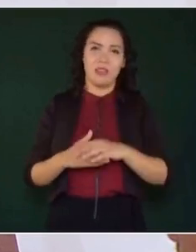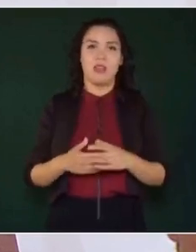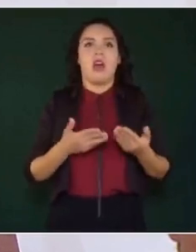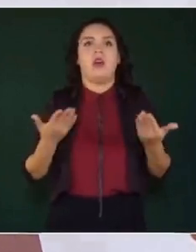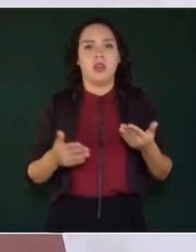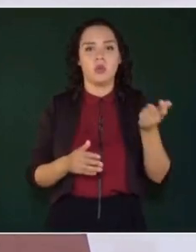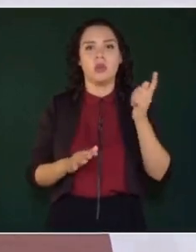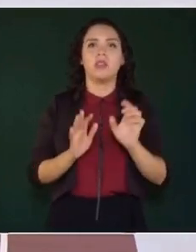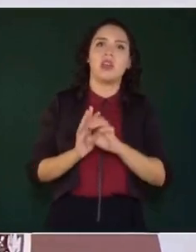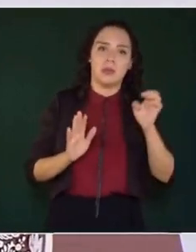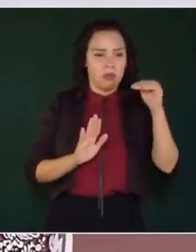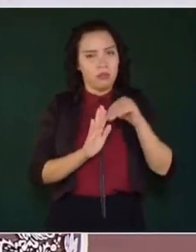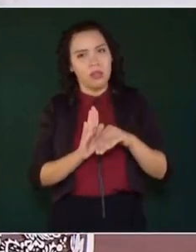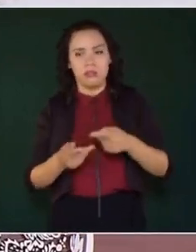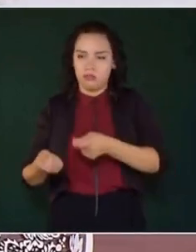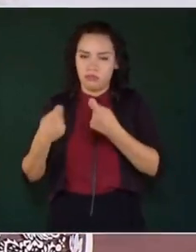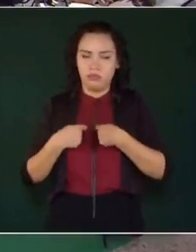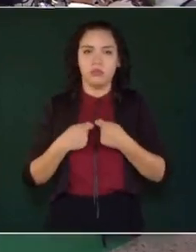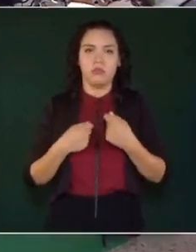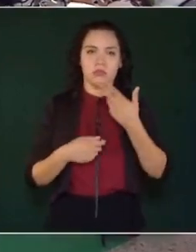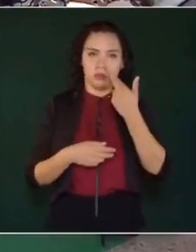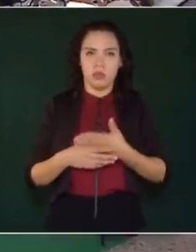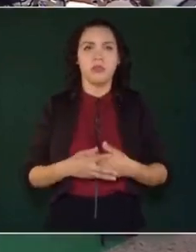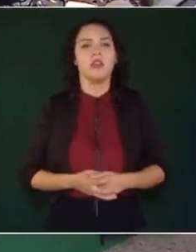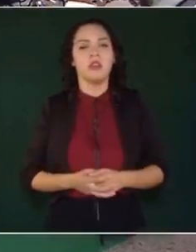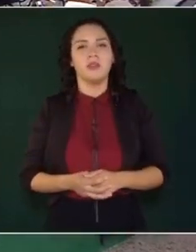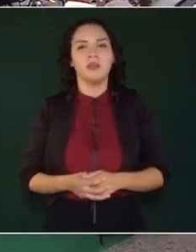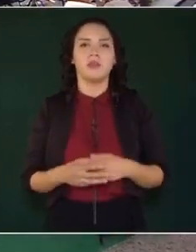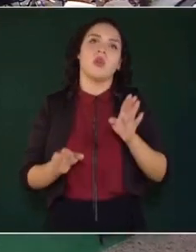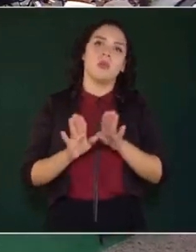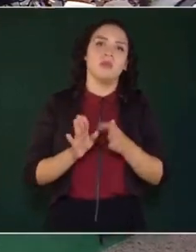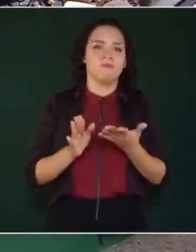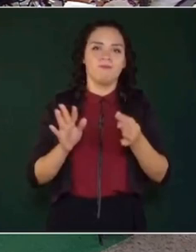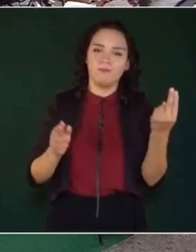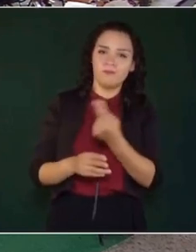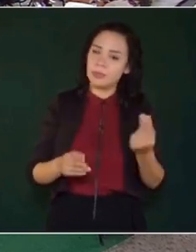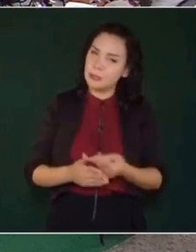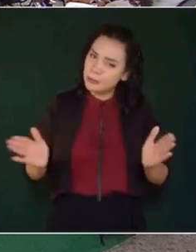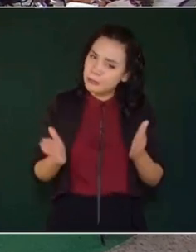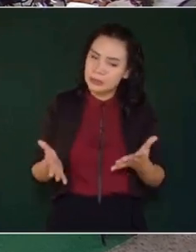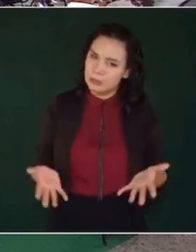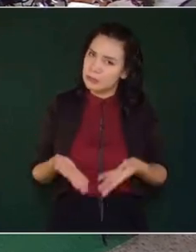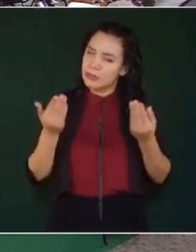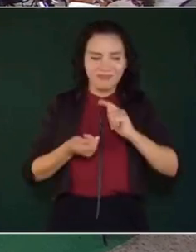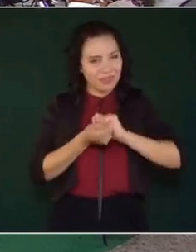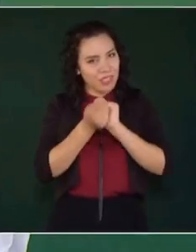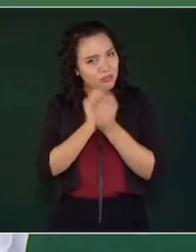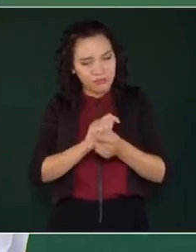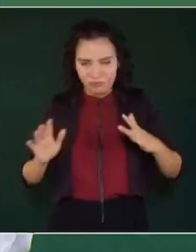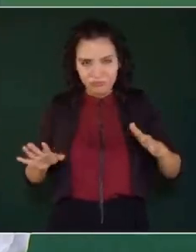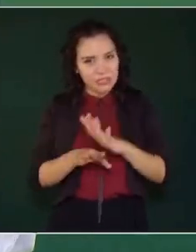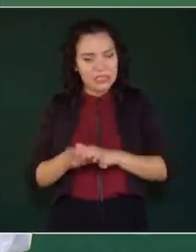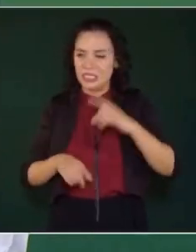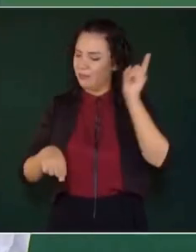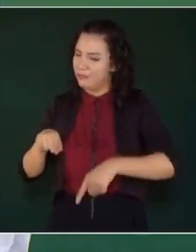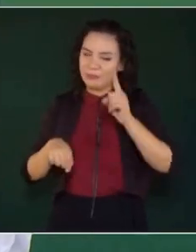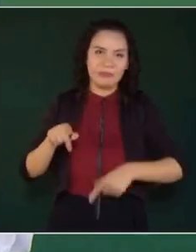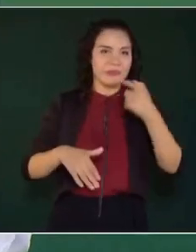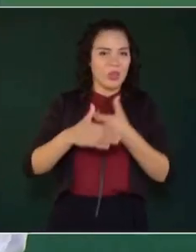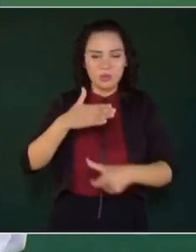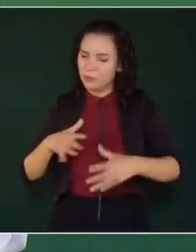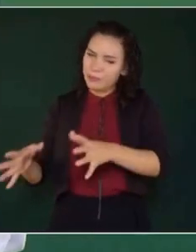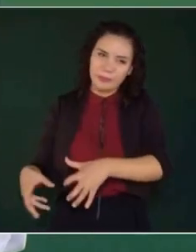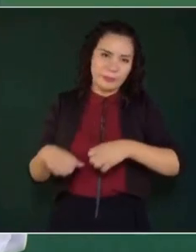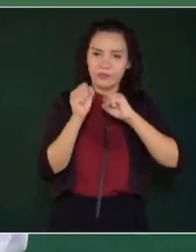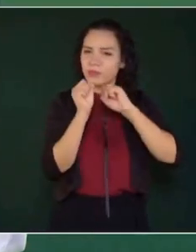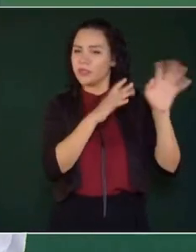decadencia, lo único que debía hacerse era llevar a cabo un proceso de transformación, arrancar de raíz de la corrupción.